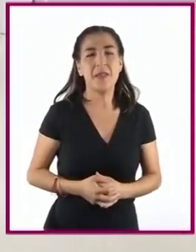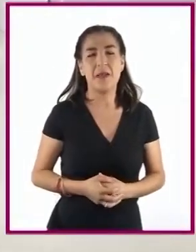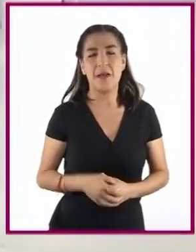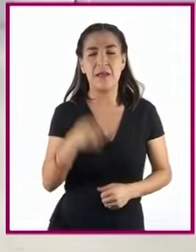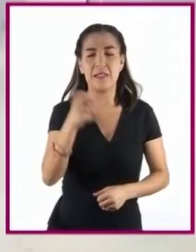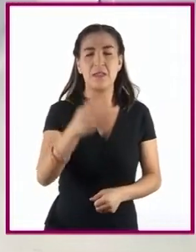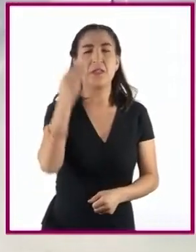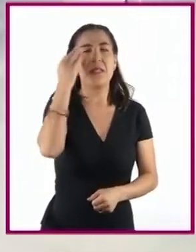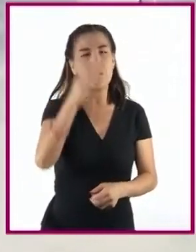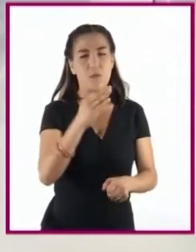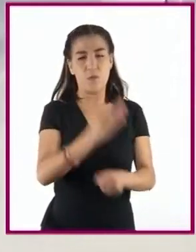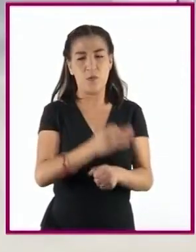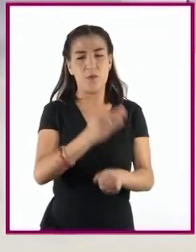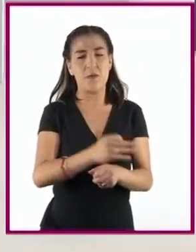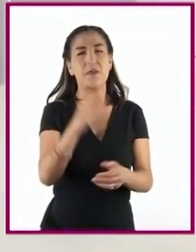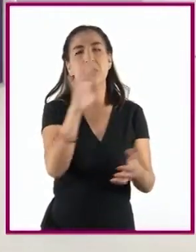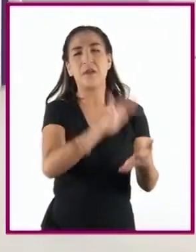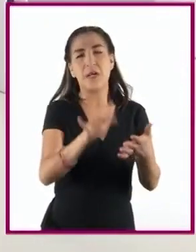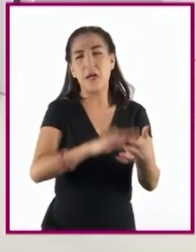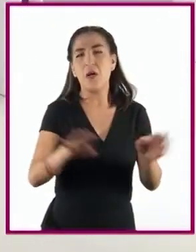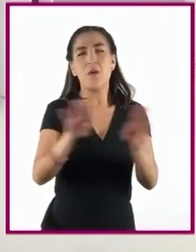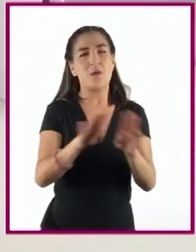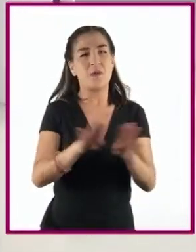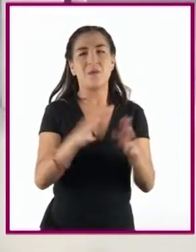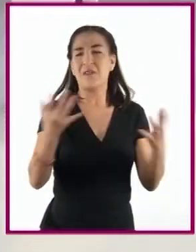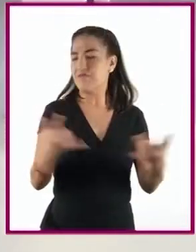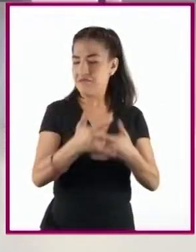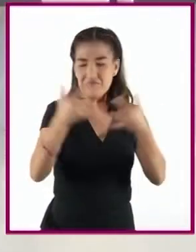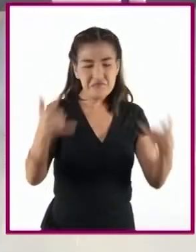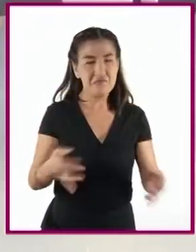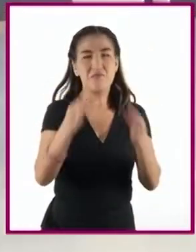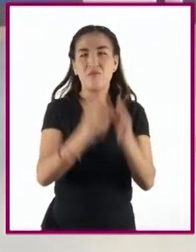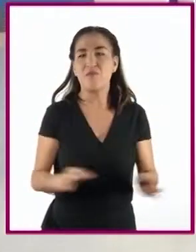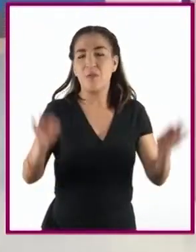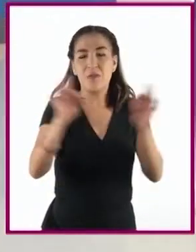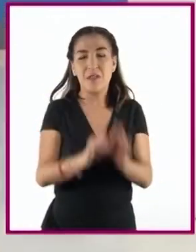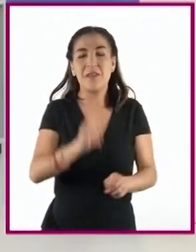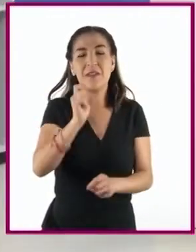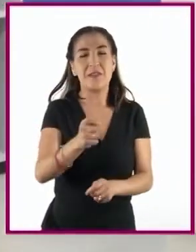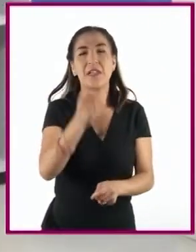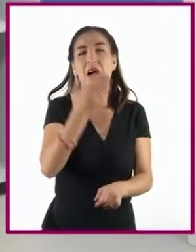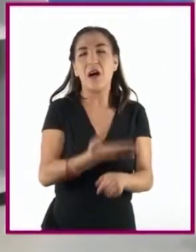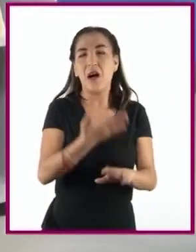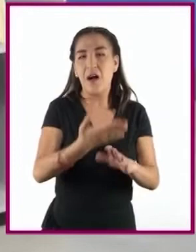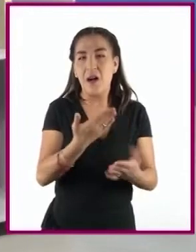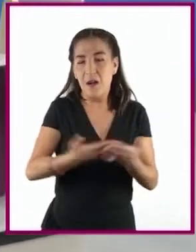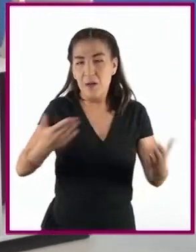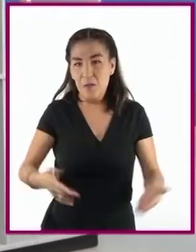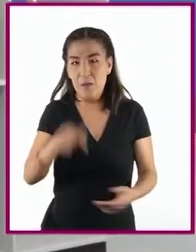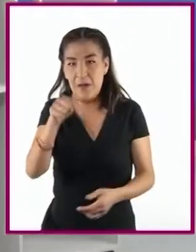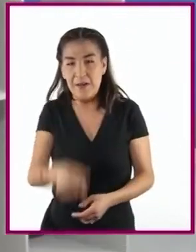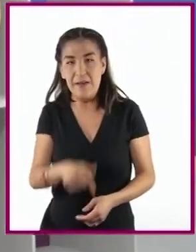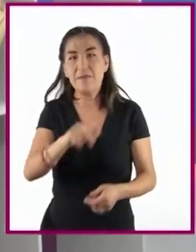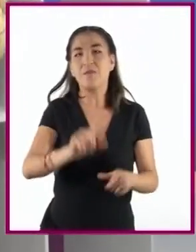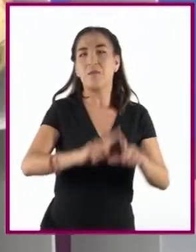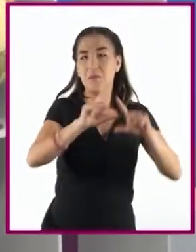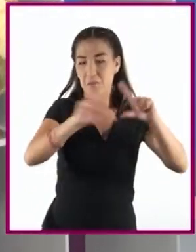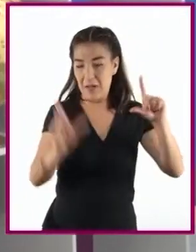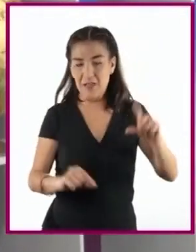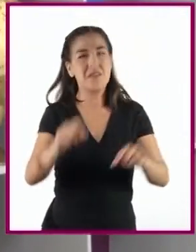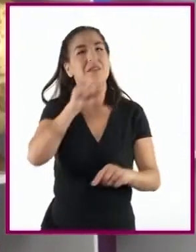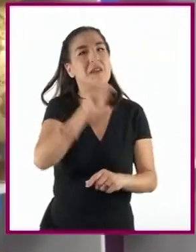estudiaremos hoy es un lapso clave en la historia, pues moldeó el presente no solo de nuestro país, sino de todo el mundo.